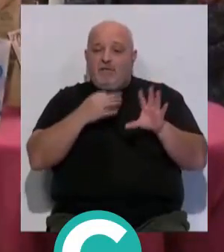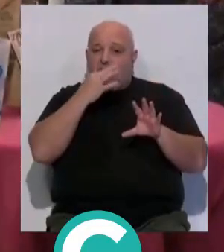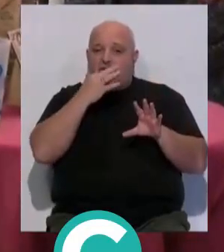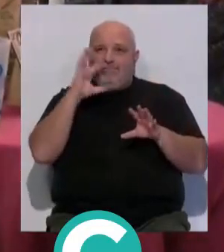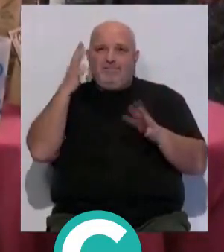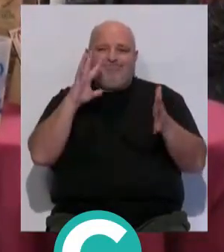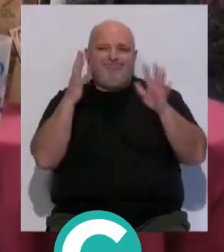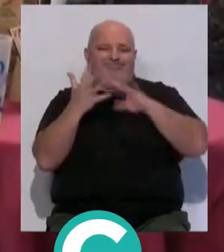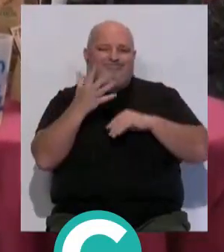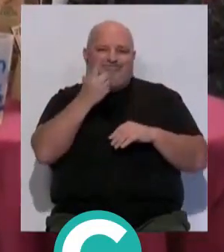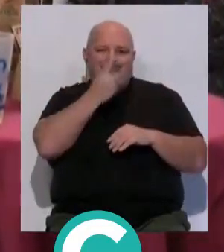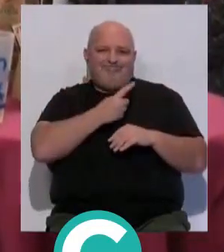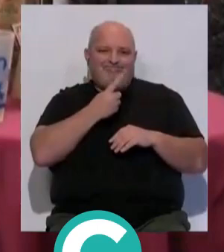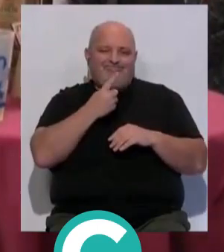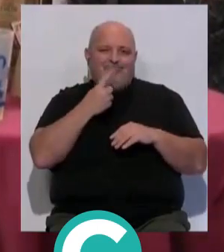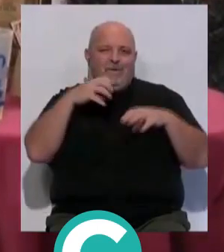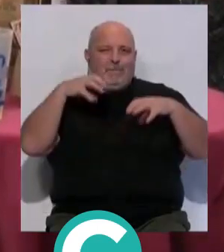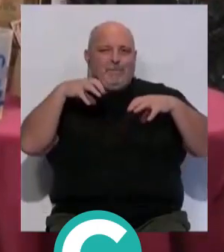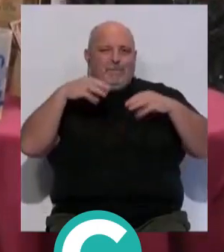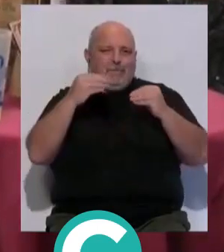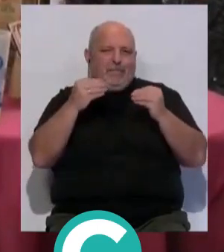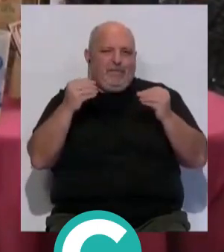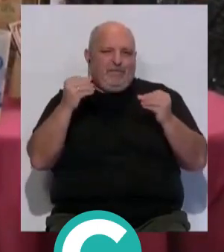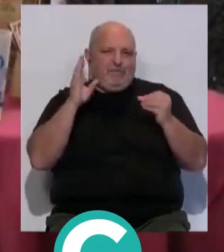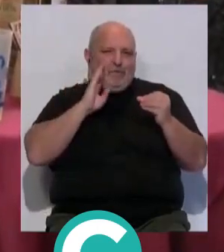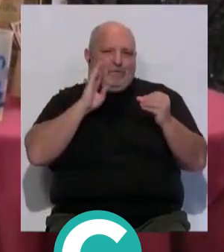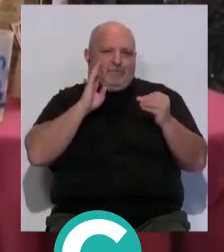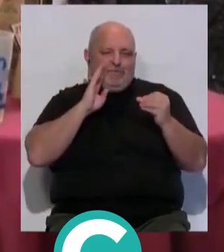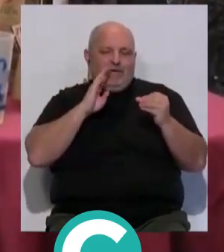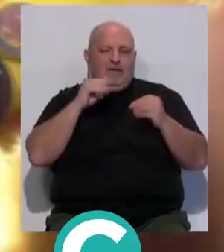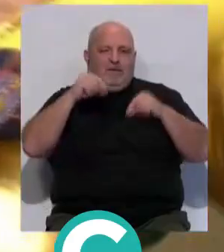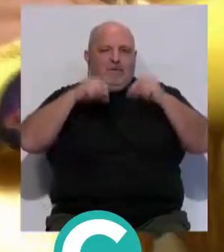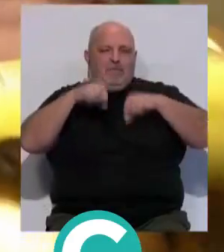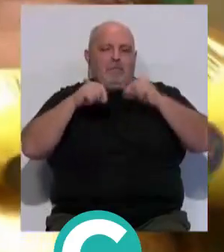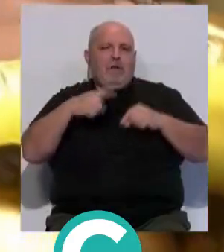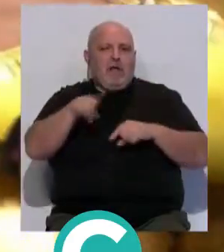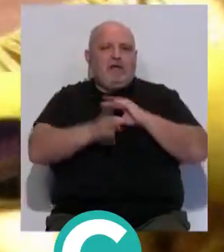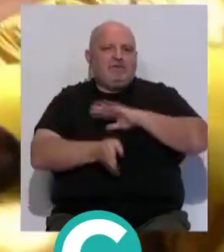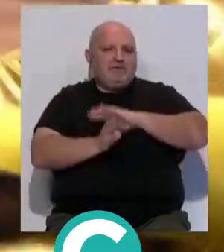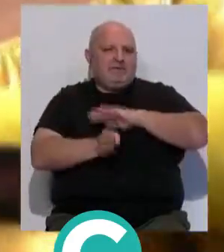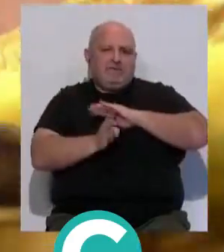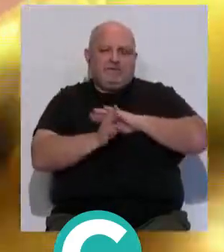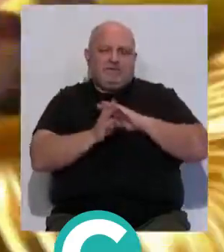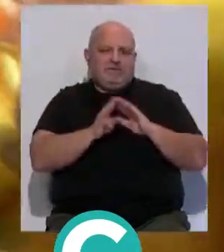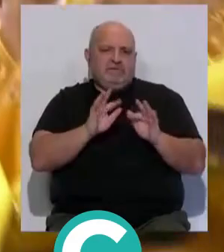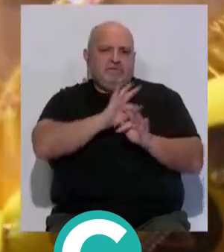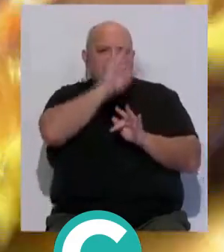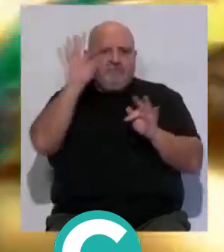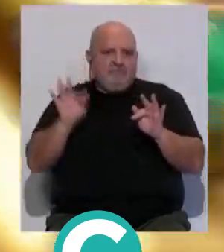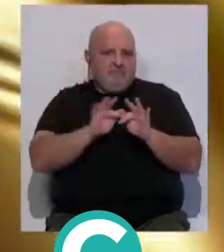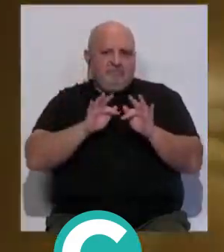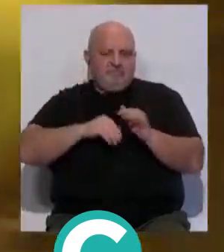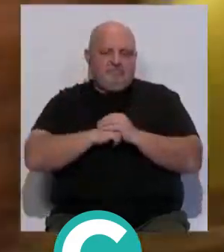el mal tiempo fue protagonista en forma de una ligerísima lluvia, unas gotas que no impidieron el transcurso de todas las actividades